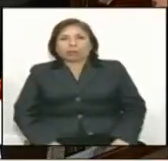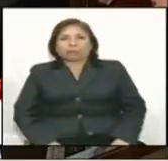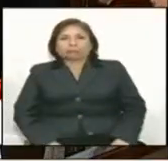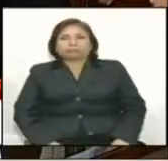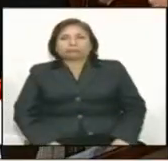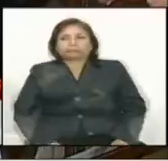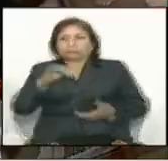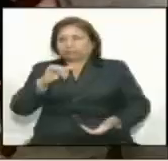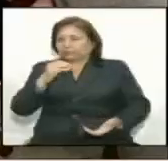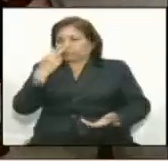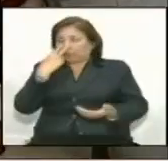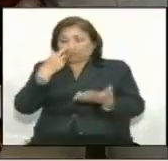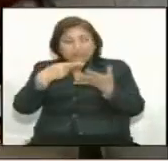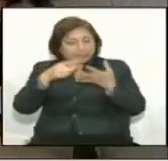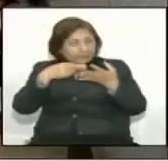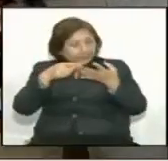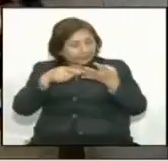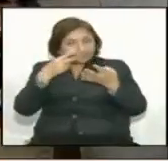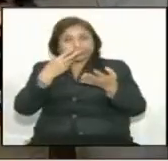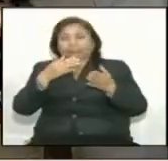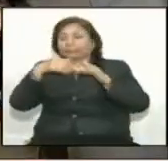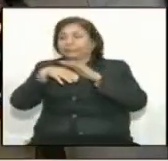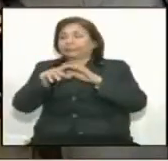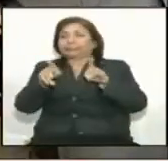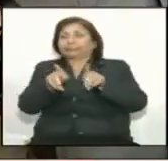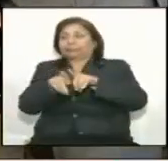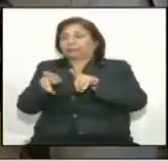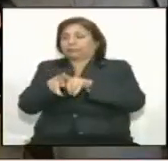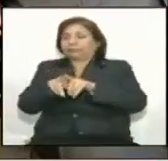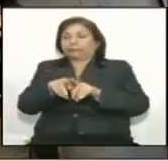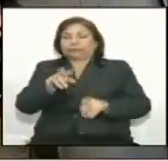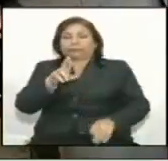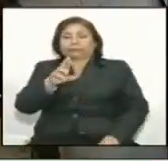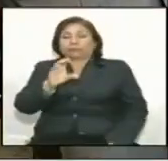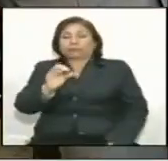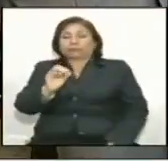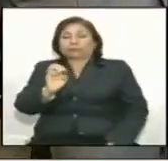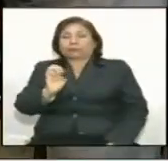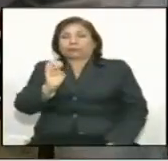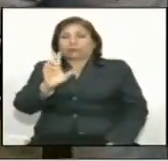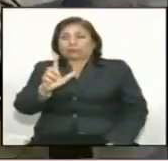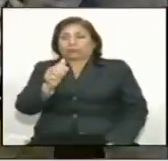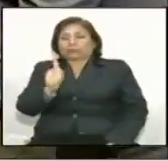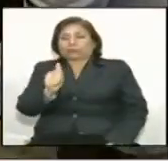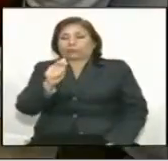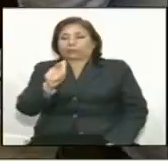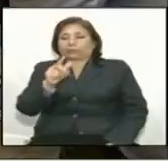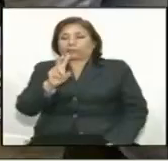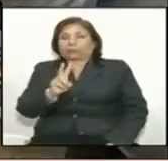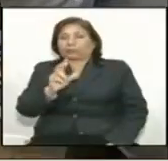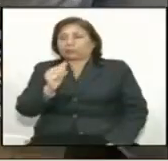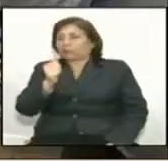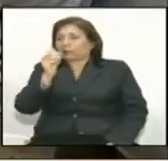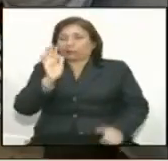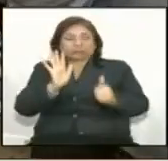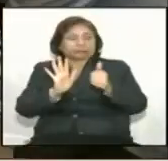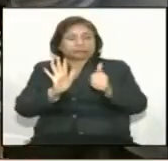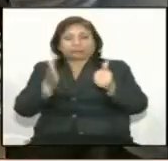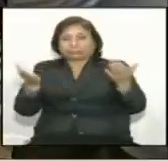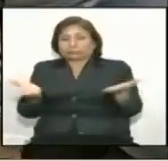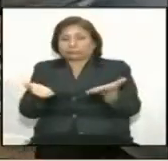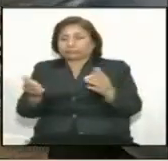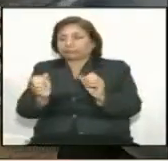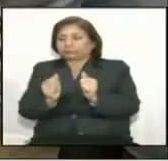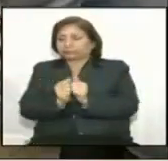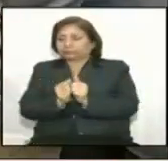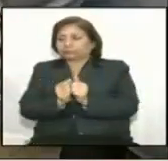una de las cosas que tenemos que asegurar es que primero se garantice la gobernabilidad y, por supuesto, el